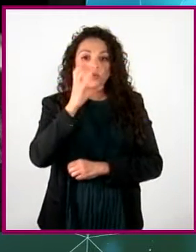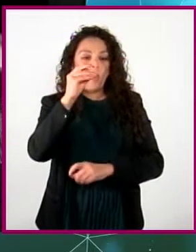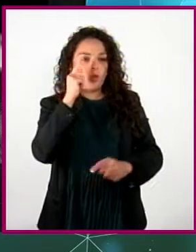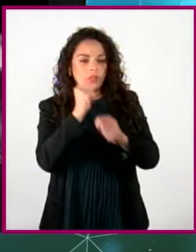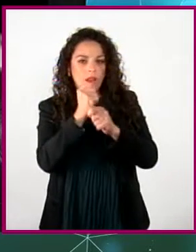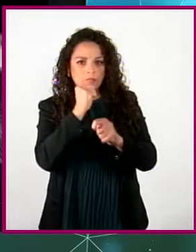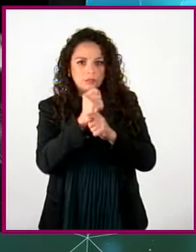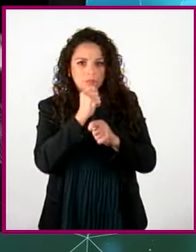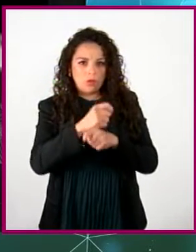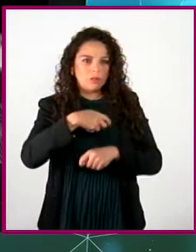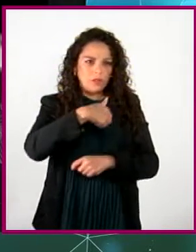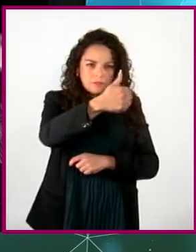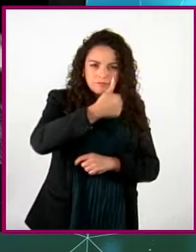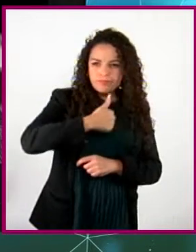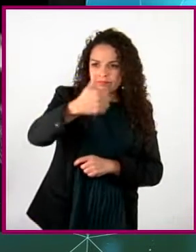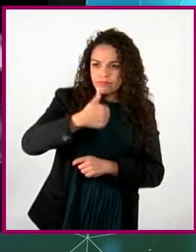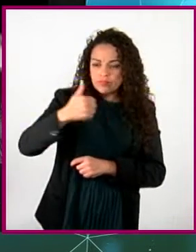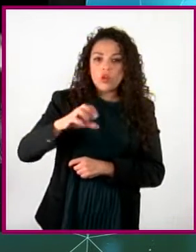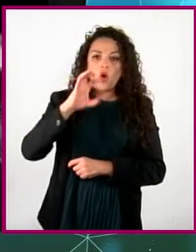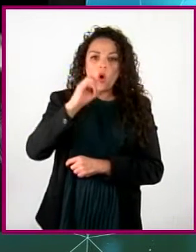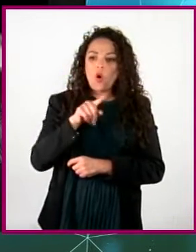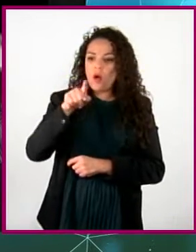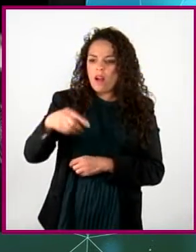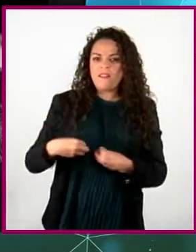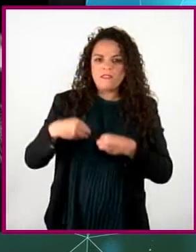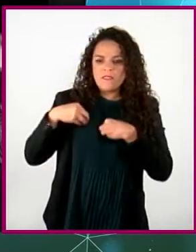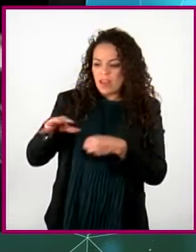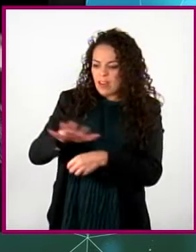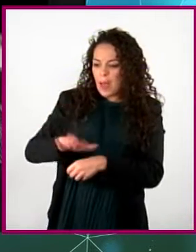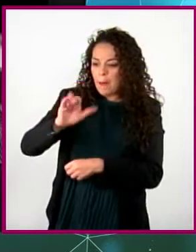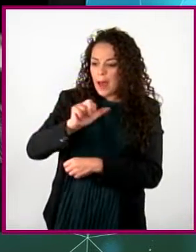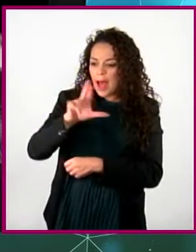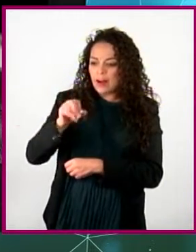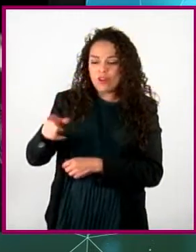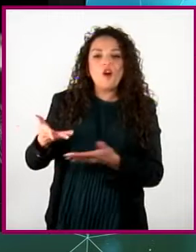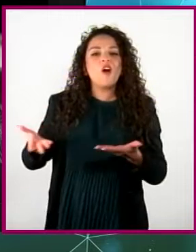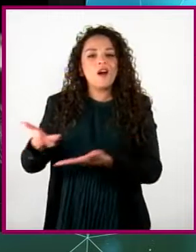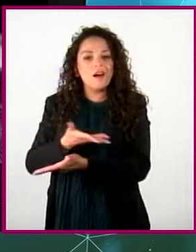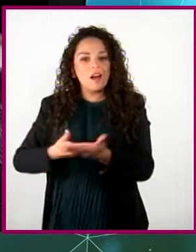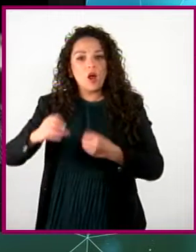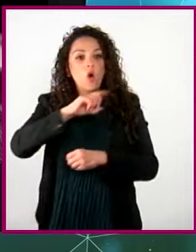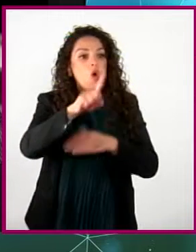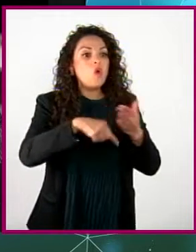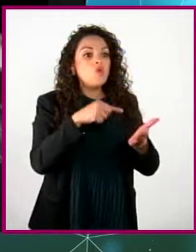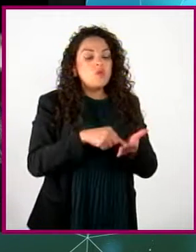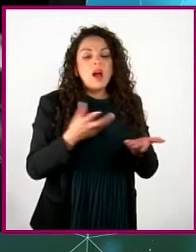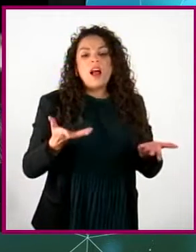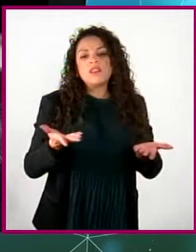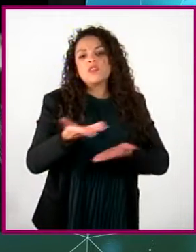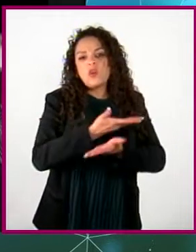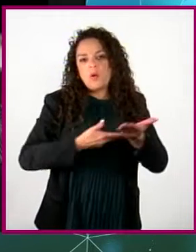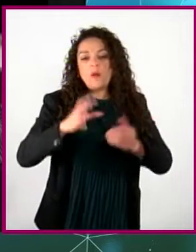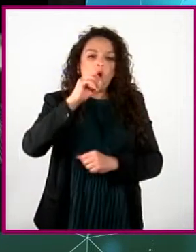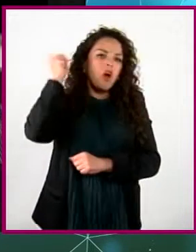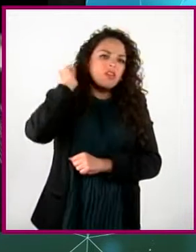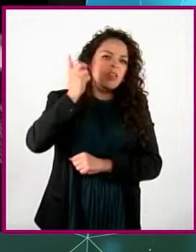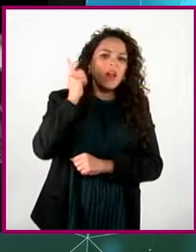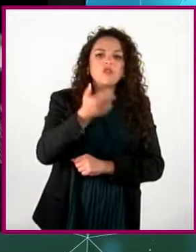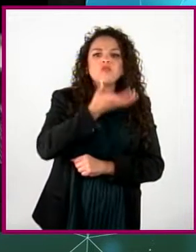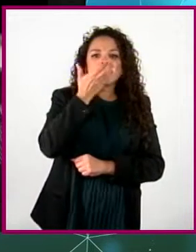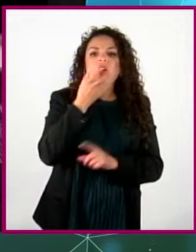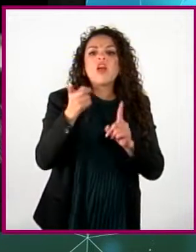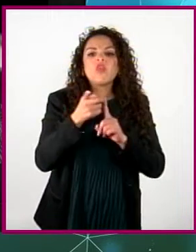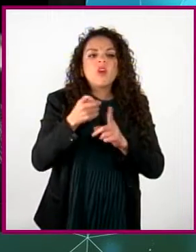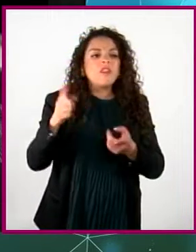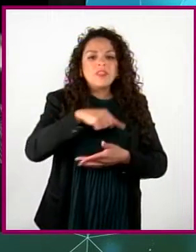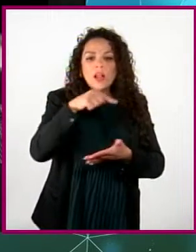público, cuando conviven en el barrio, cuando comparten espacios en común y se desenvuelven a diario. En dichos espacios de interacción